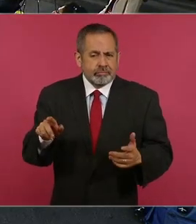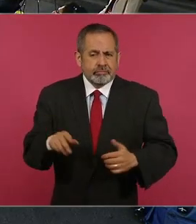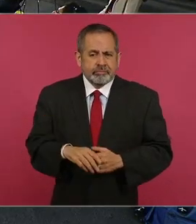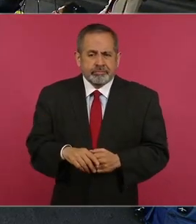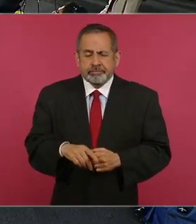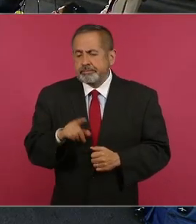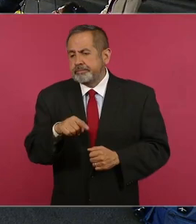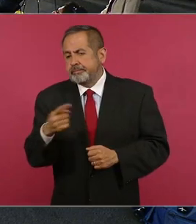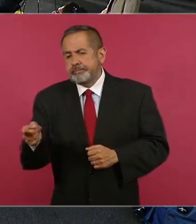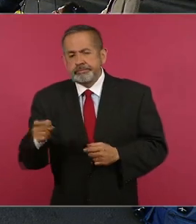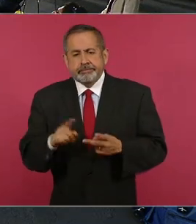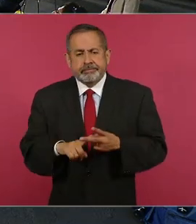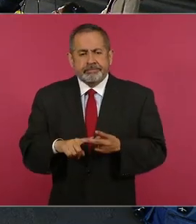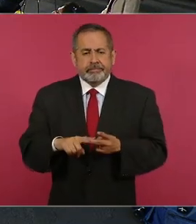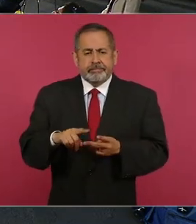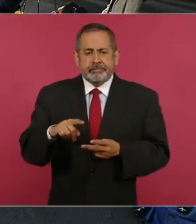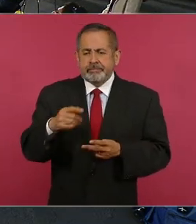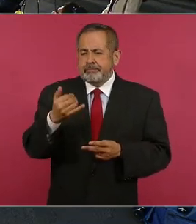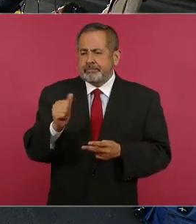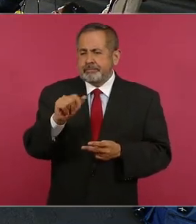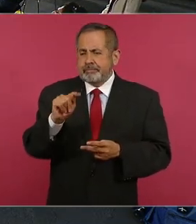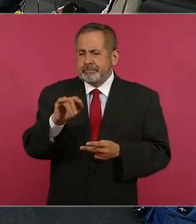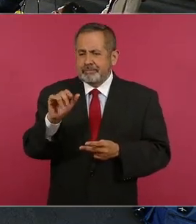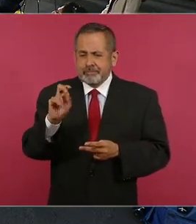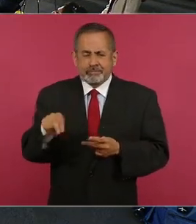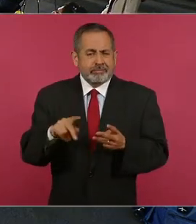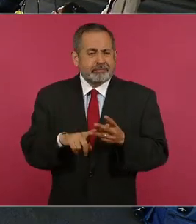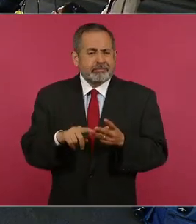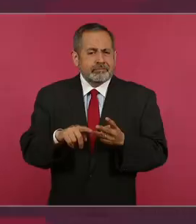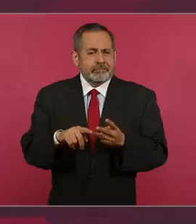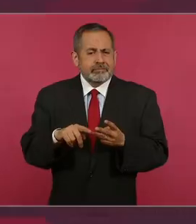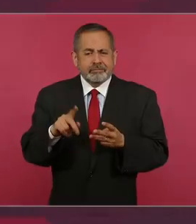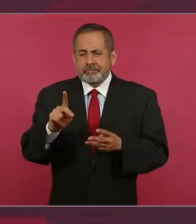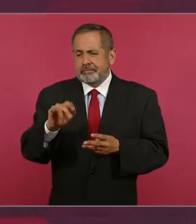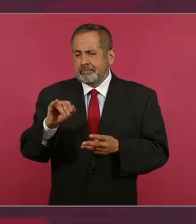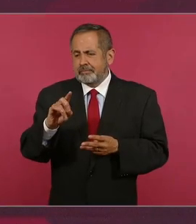era Yachilán, Piedras Negras,